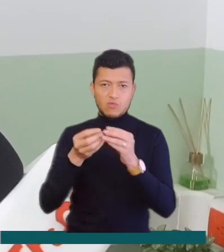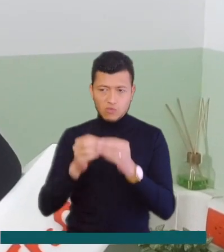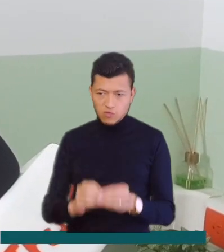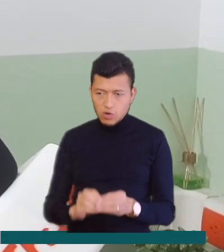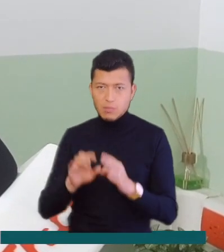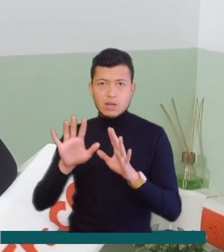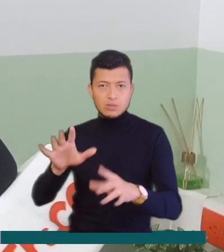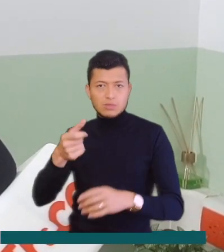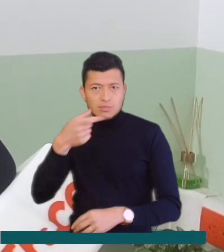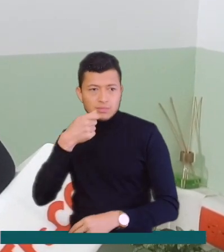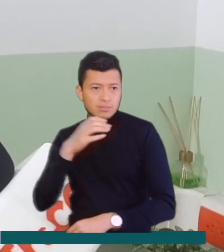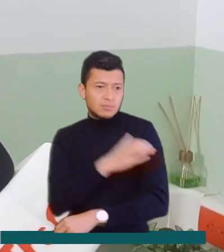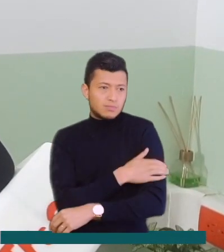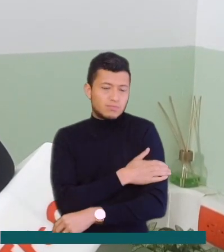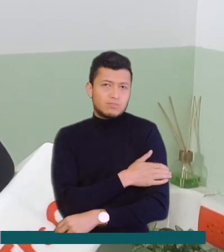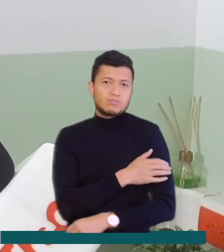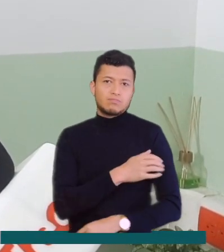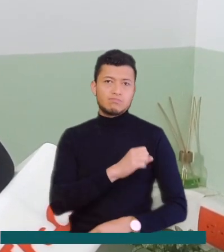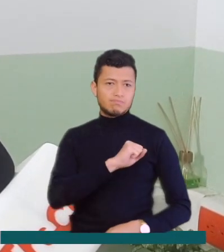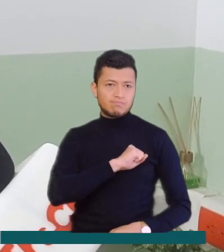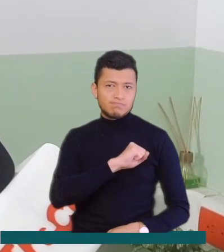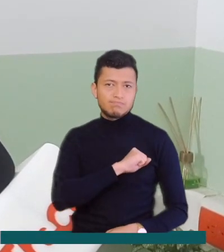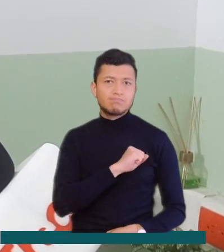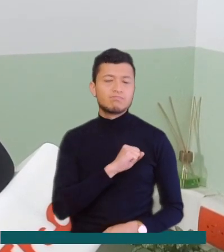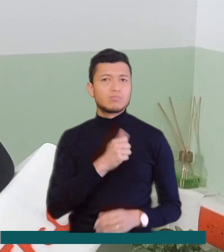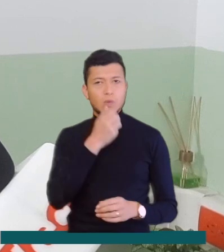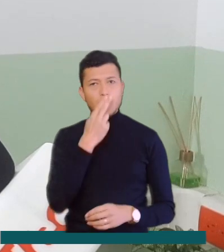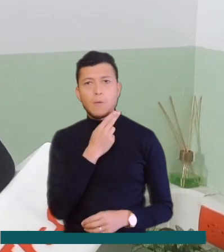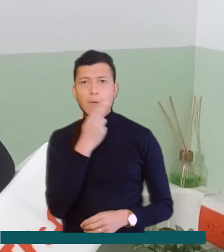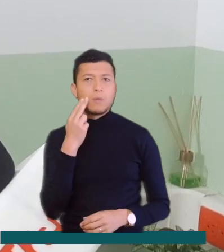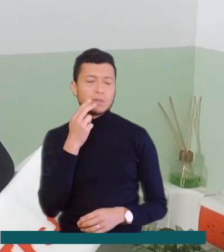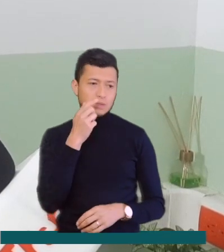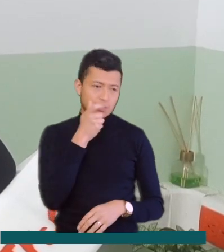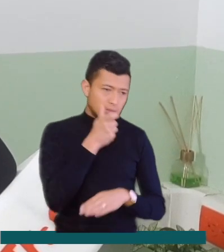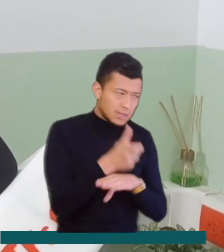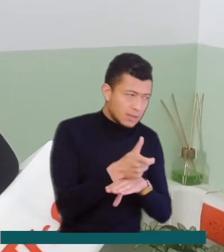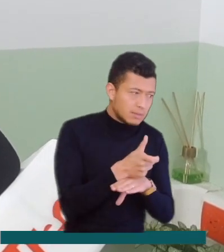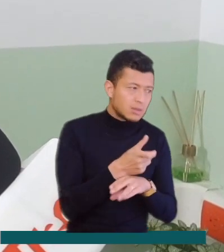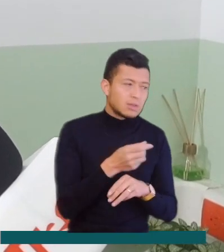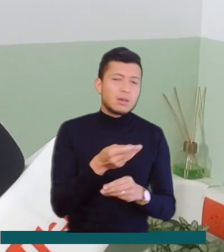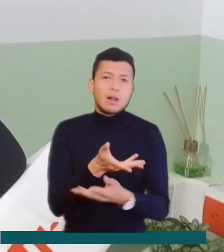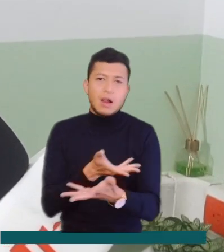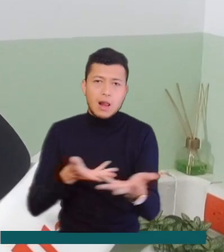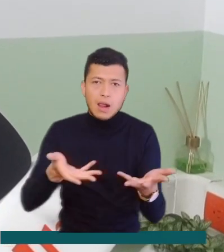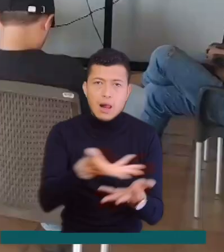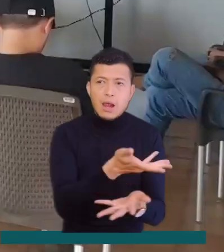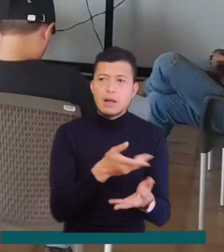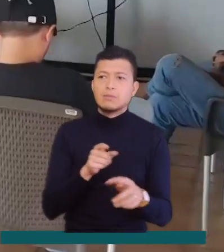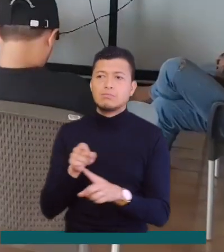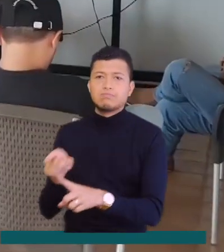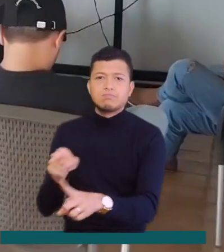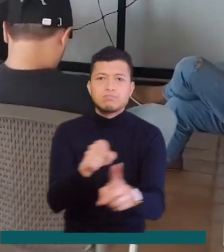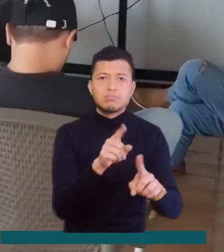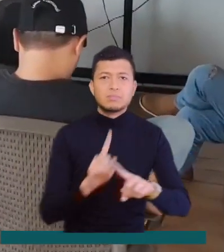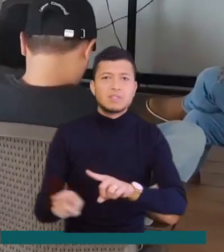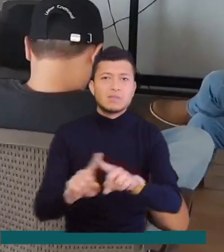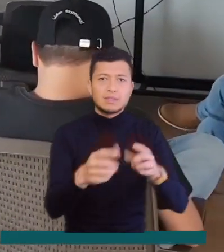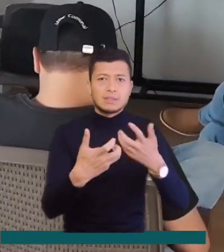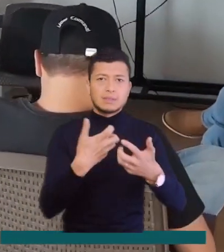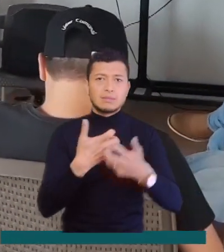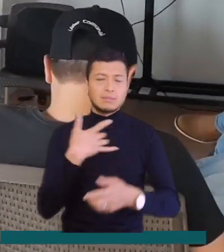cardiovascular, donde hemos tenido compromisos de seguimiento, de hacer socialización a los diferentes actores